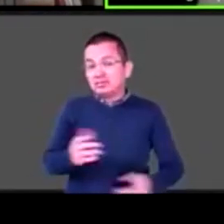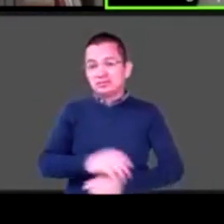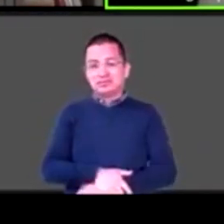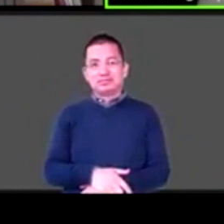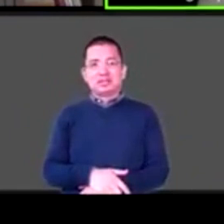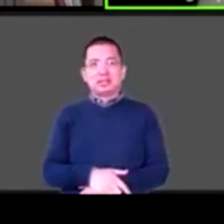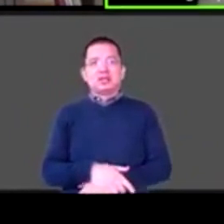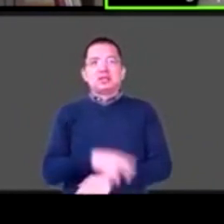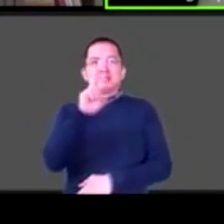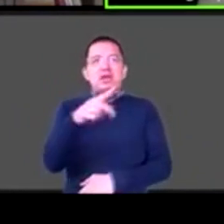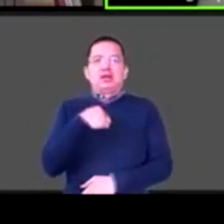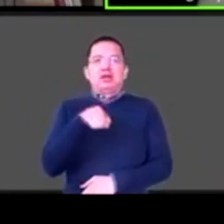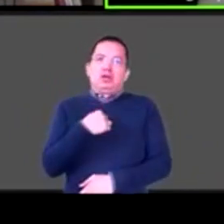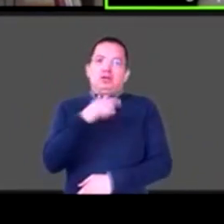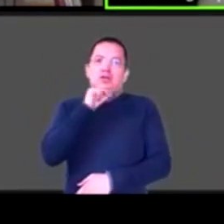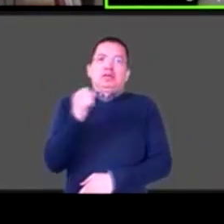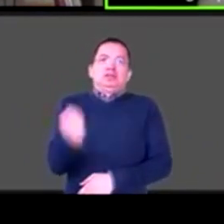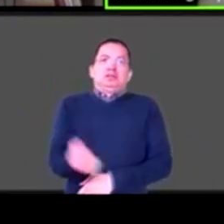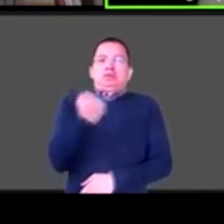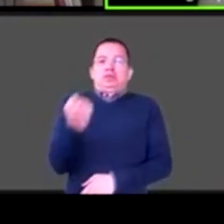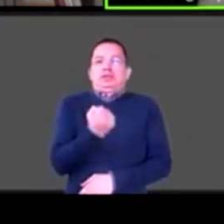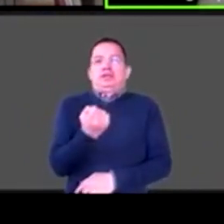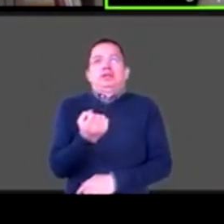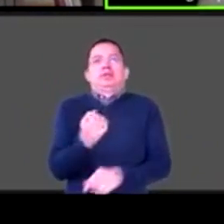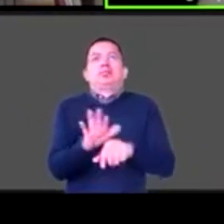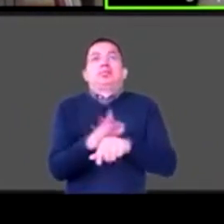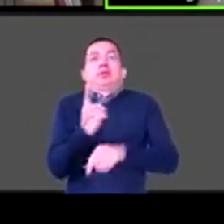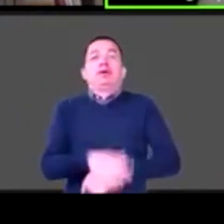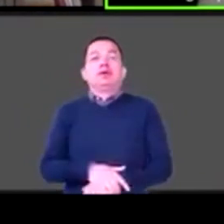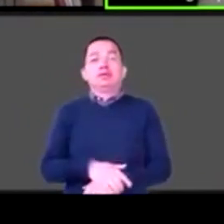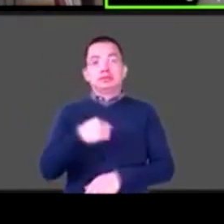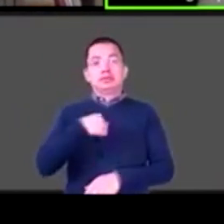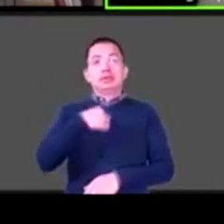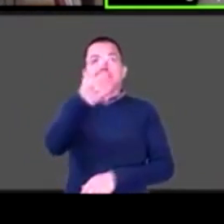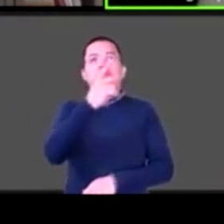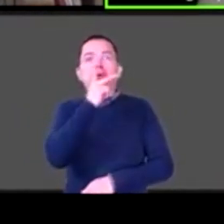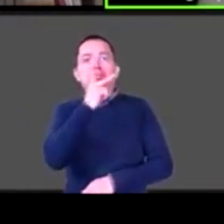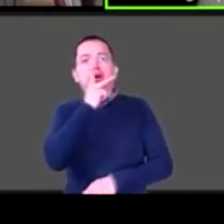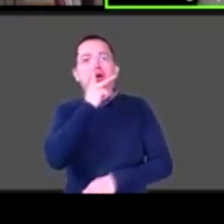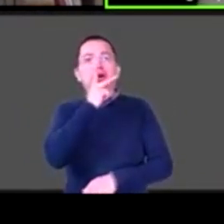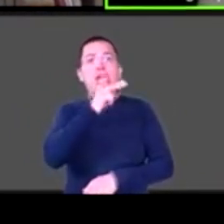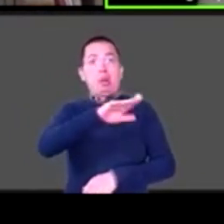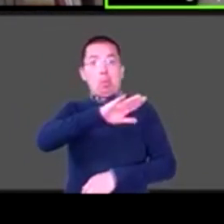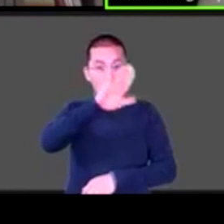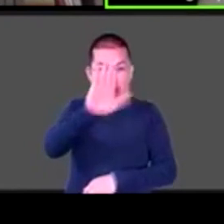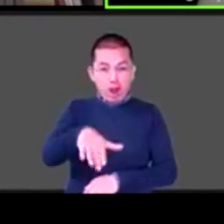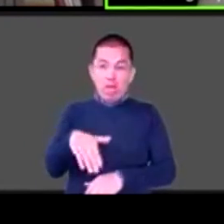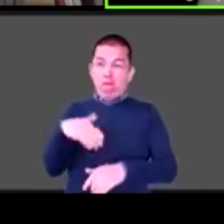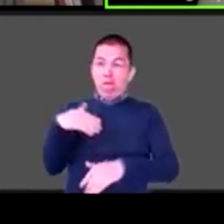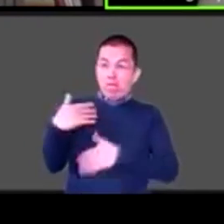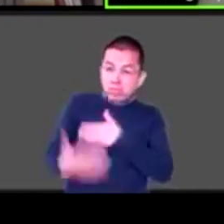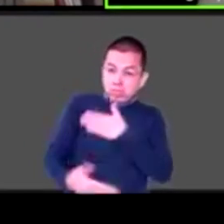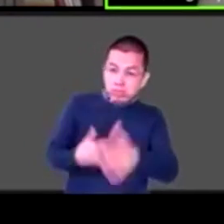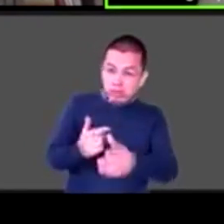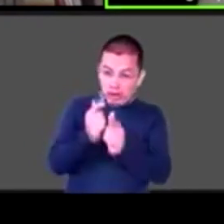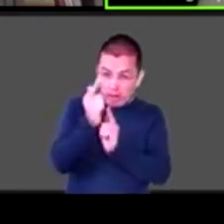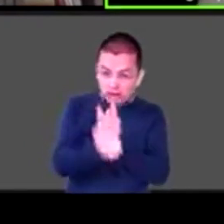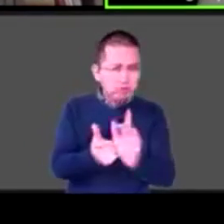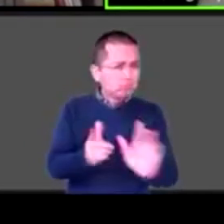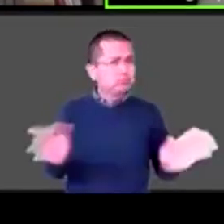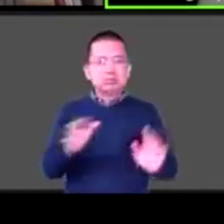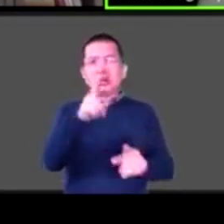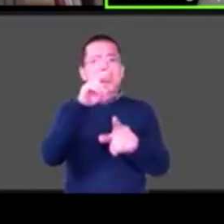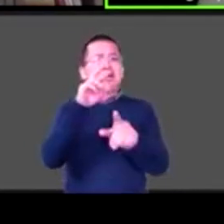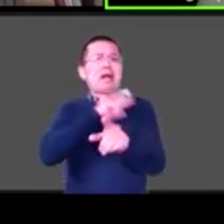la muerte de mi padre fue rápida. O no hubo un proceso largo de dolor. Él murió por una úlcera